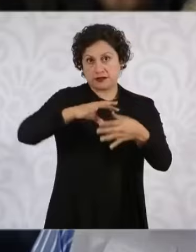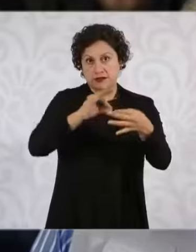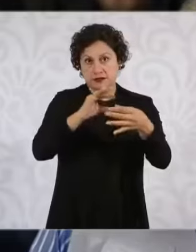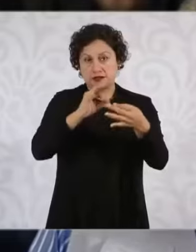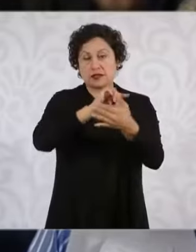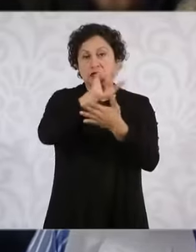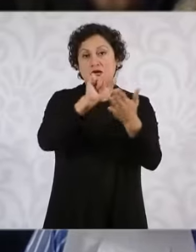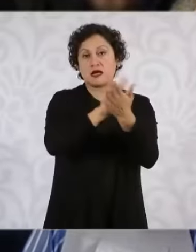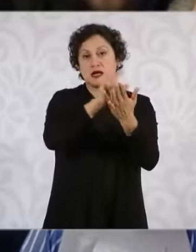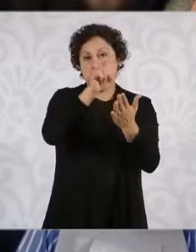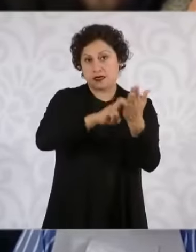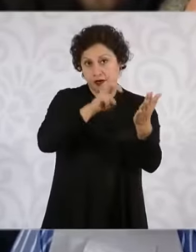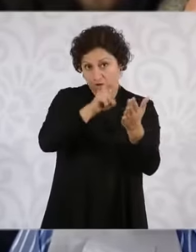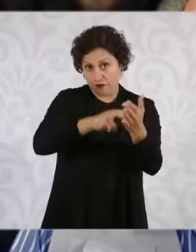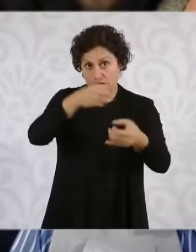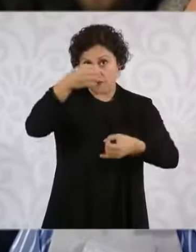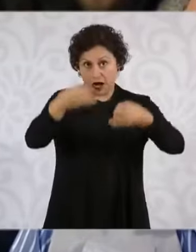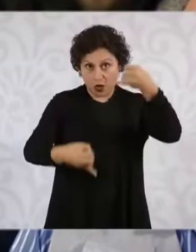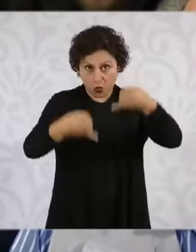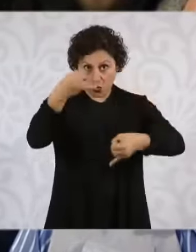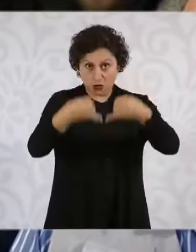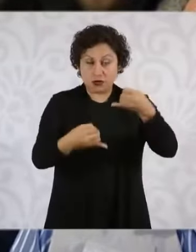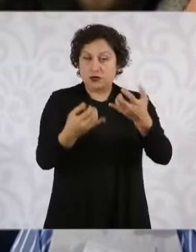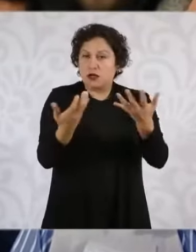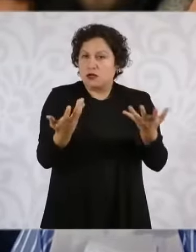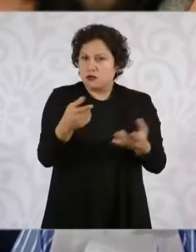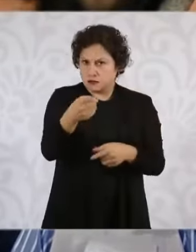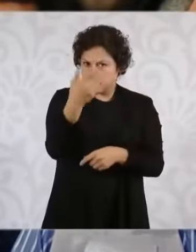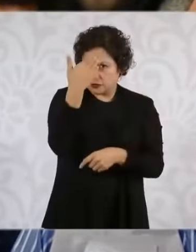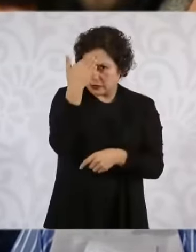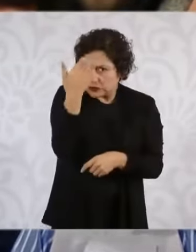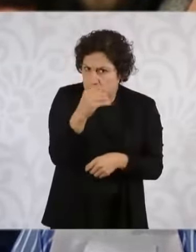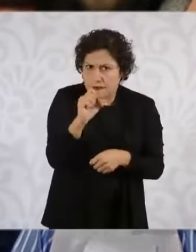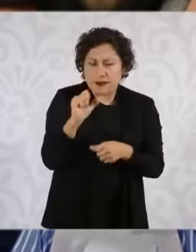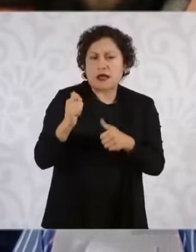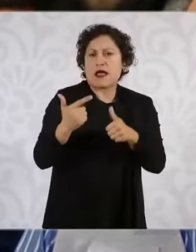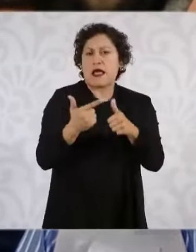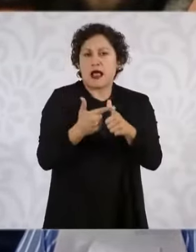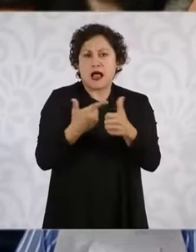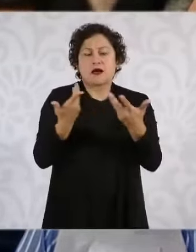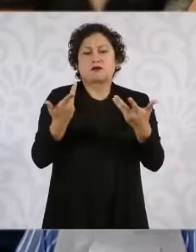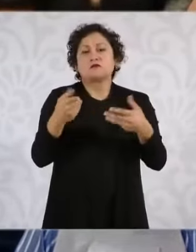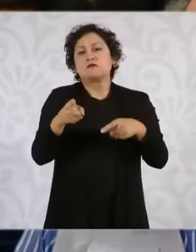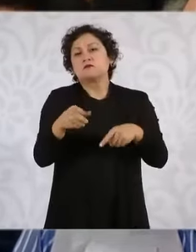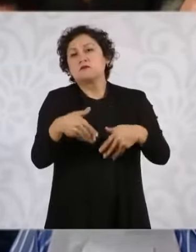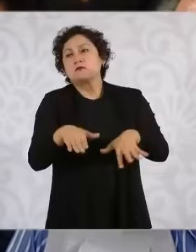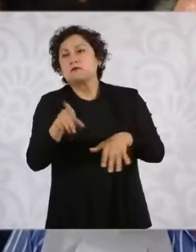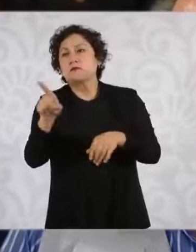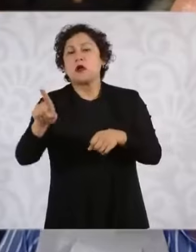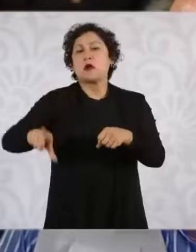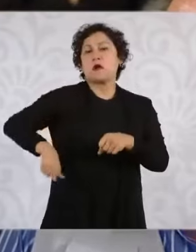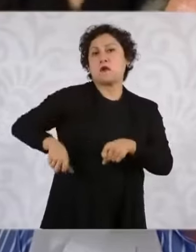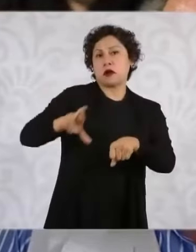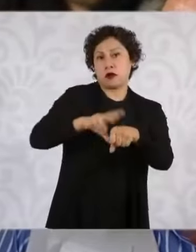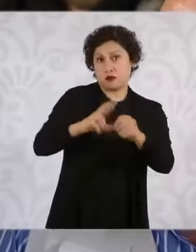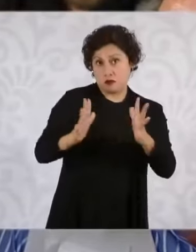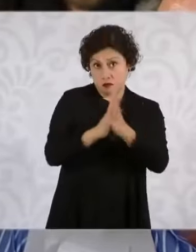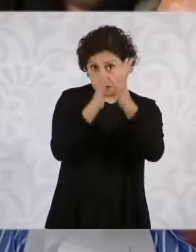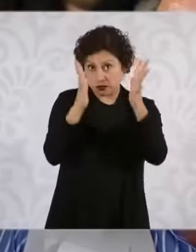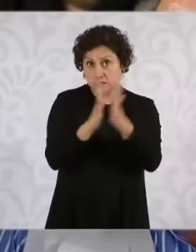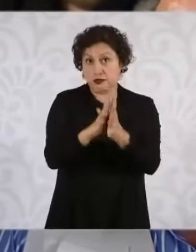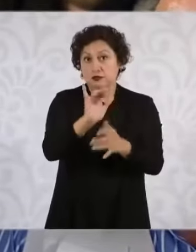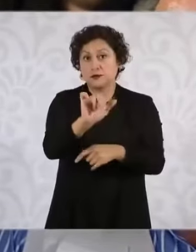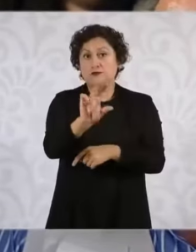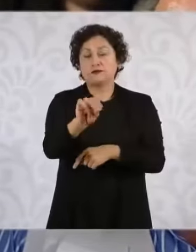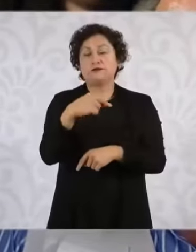está en proceso, si tiene usted un plan para también, y con esto de que van a participar los gobernadores, si tiene un plan para